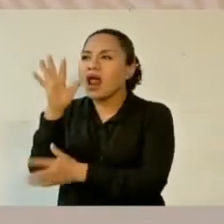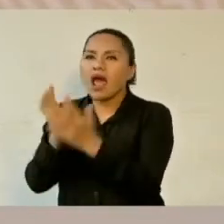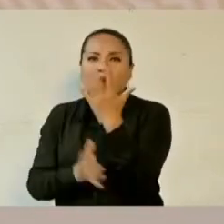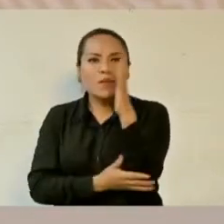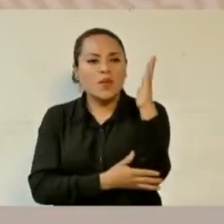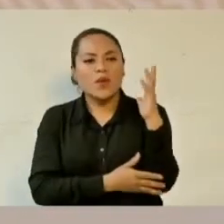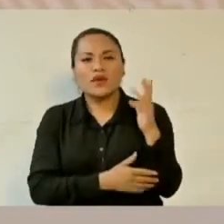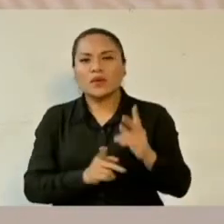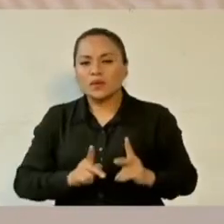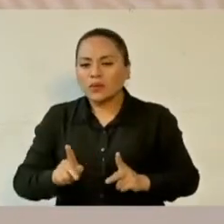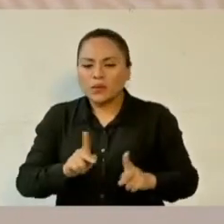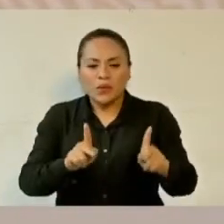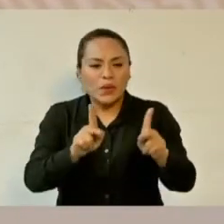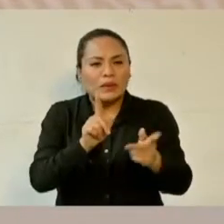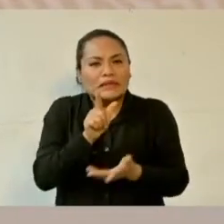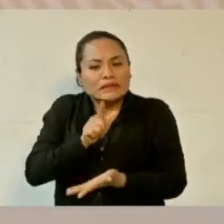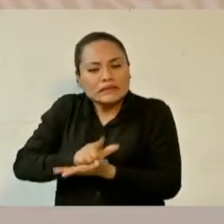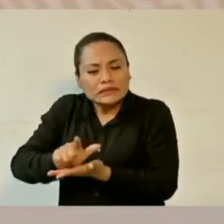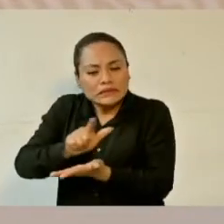limpieza de los pueblos.